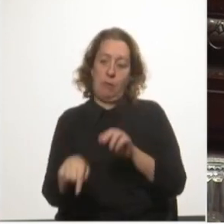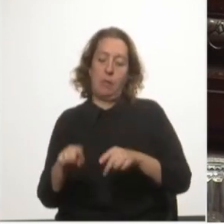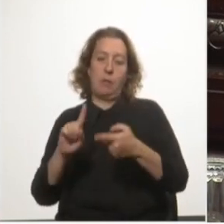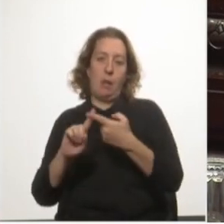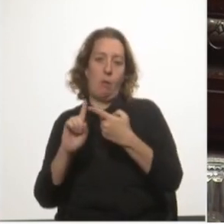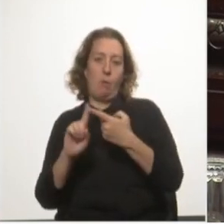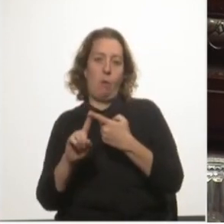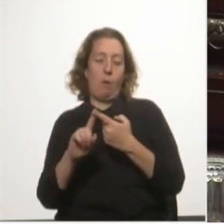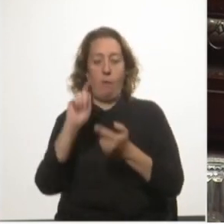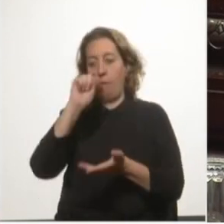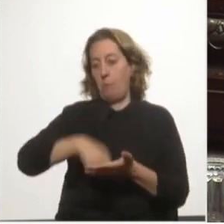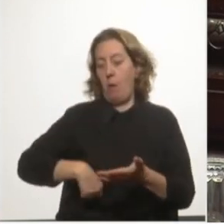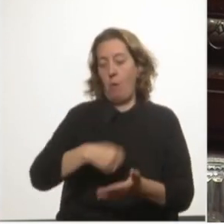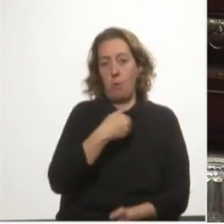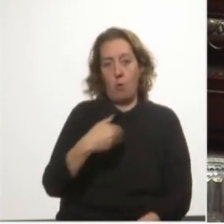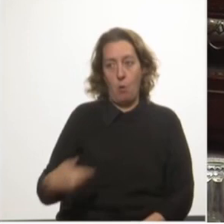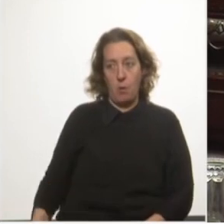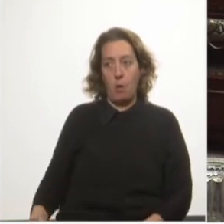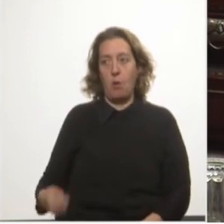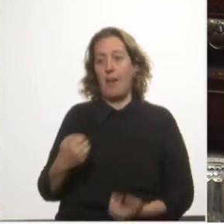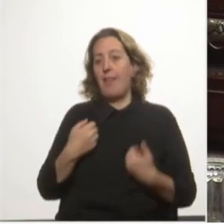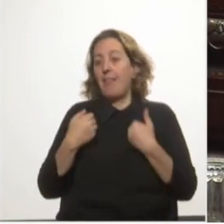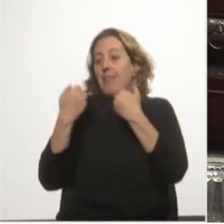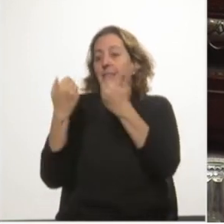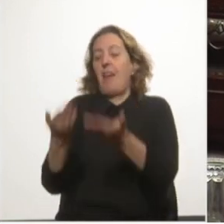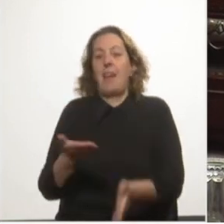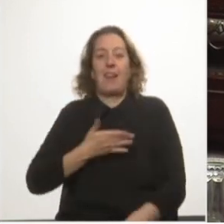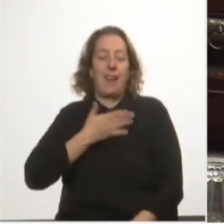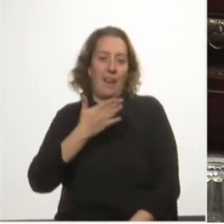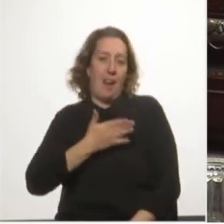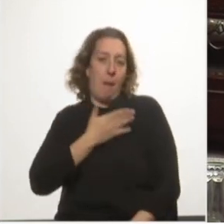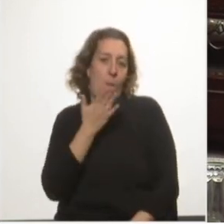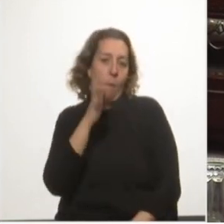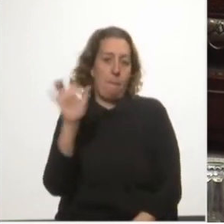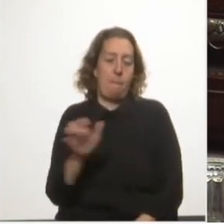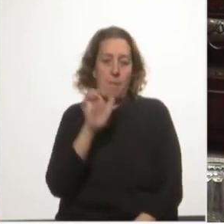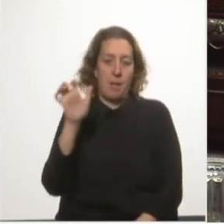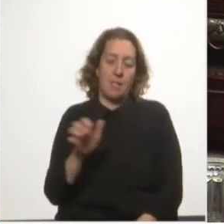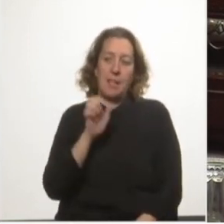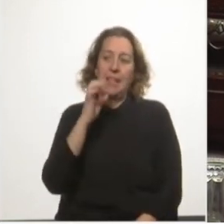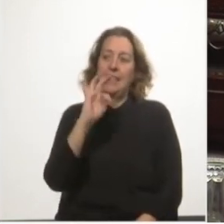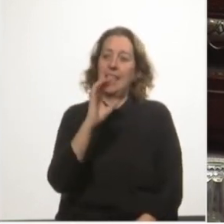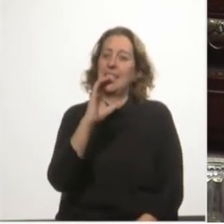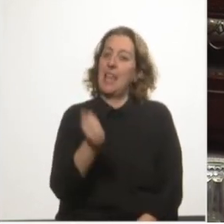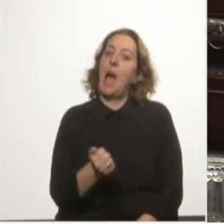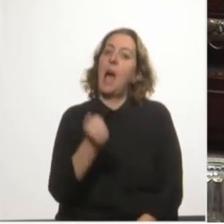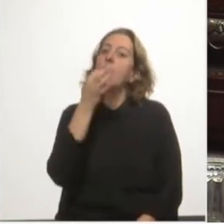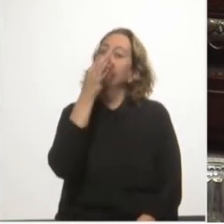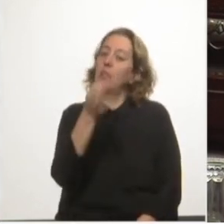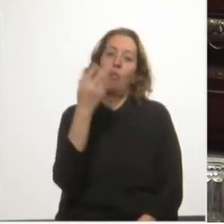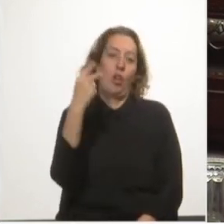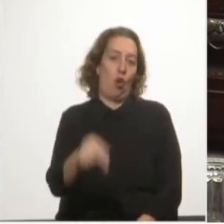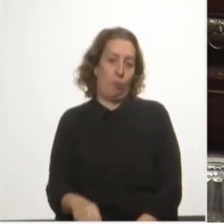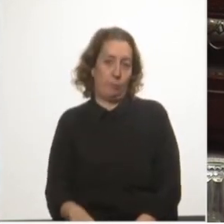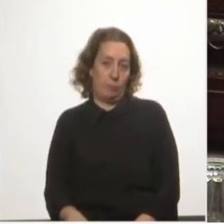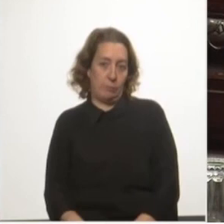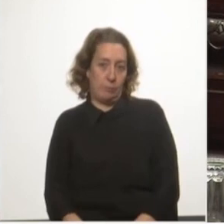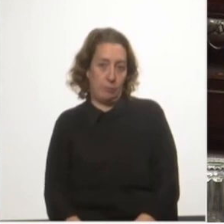que no hace otra cosa que ceder ante el reclamo de la empresa que el propio TSA había desestimado